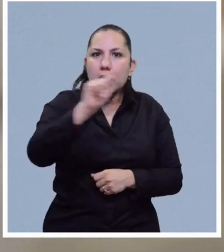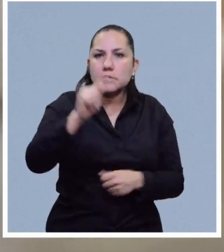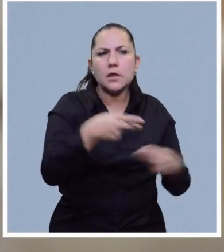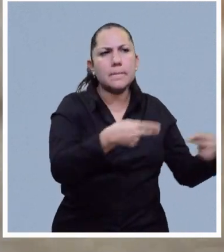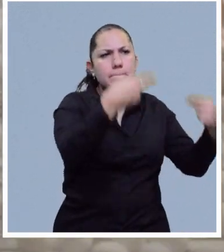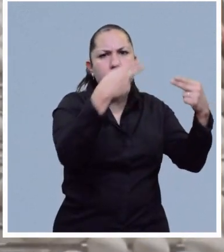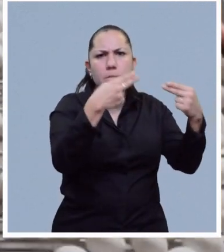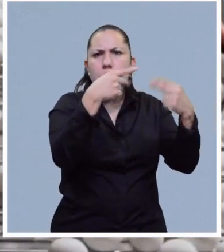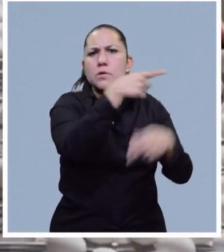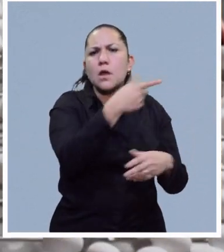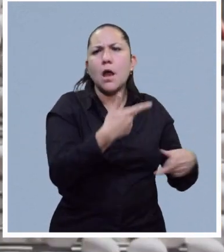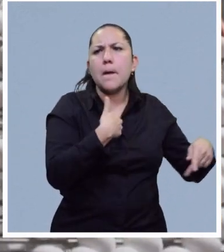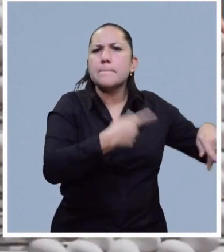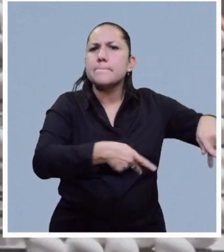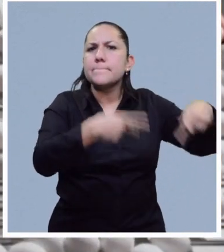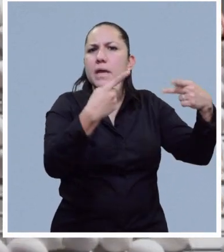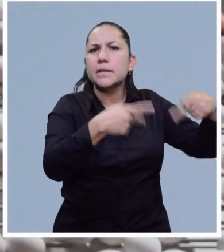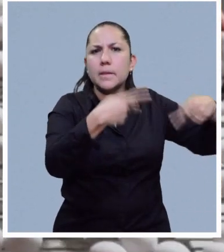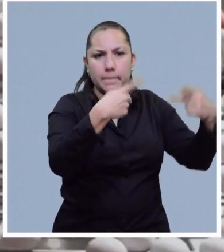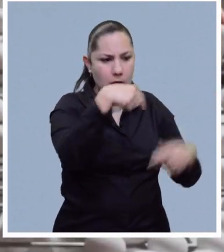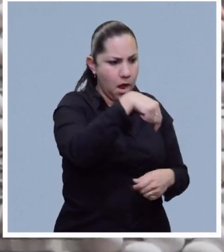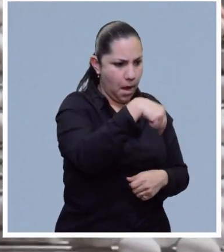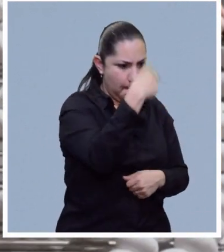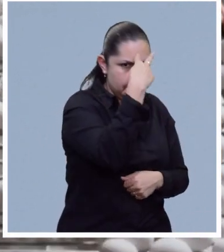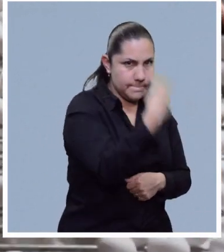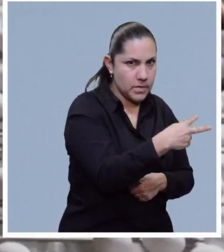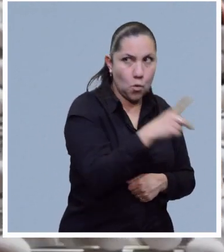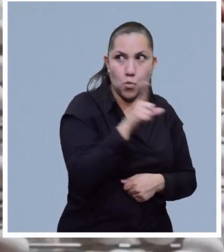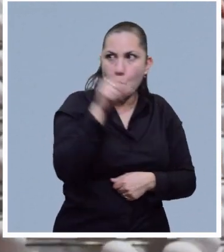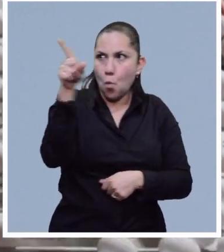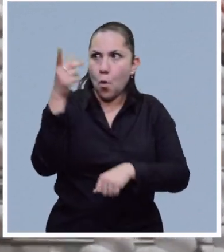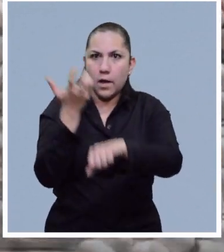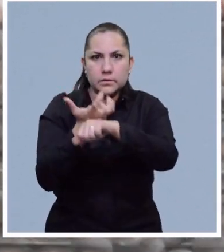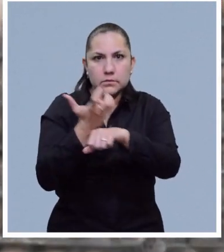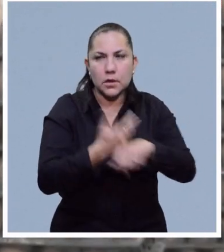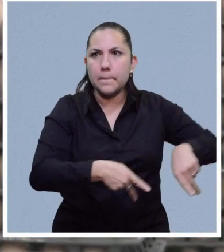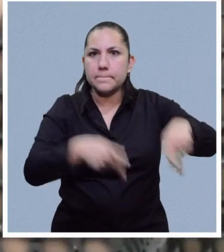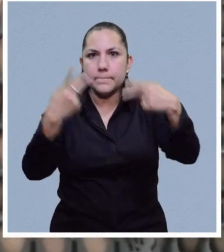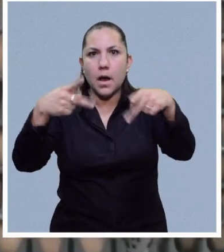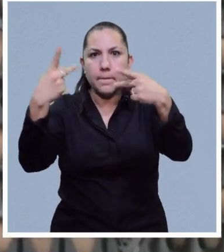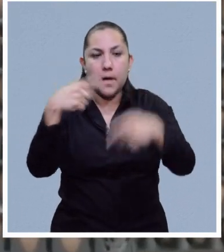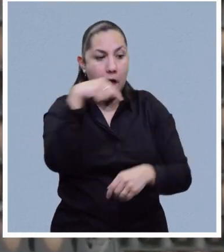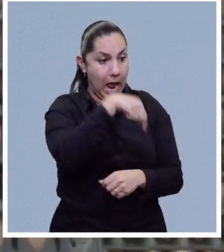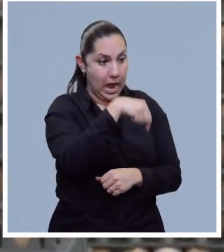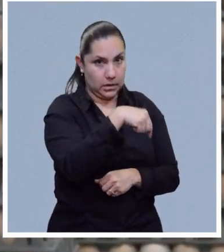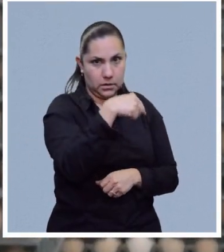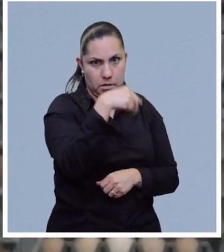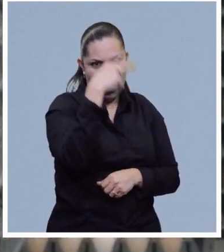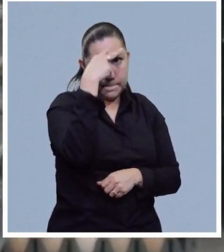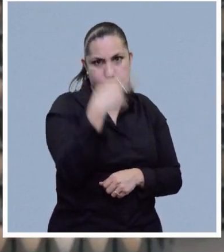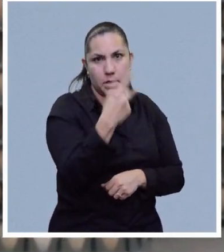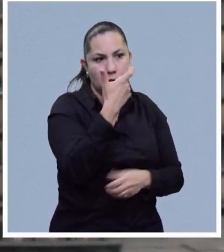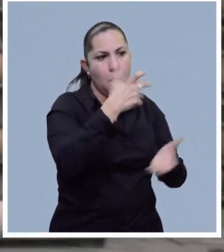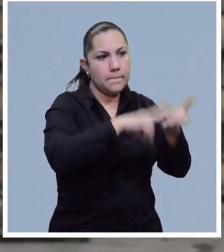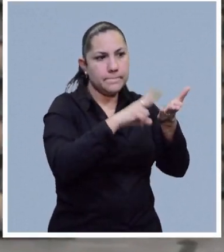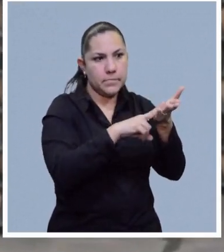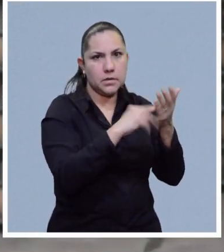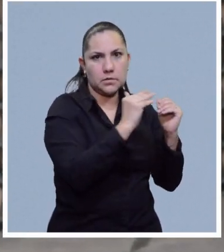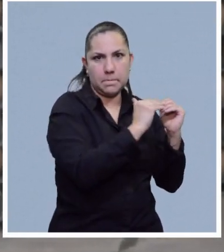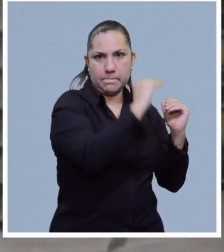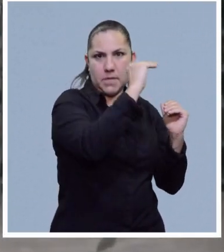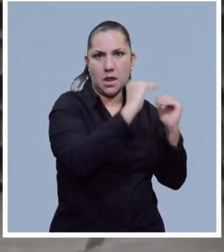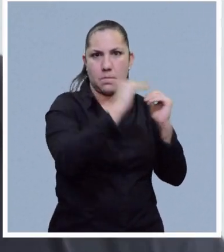están atendiendo las demandas en Estados Unidos, mientras que en México los precios varían para obtener mayores ganancias.